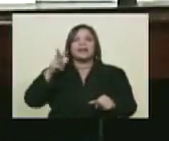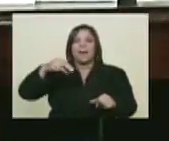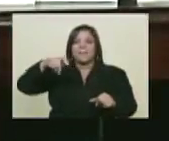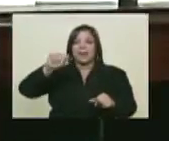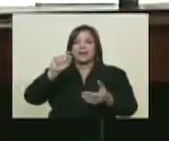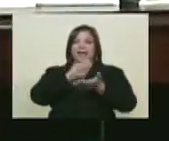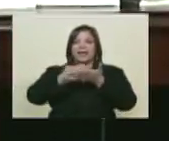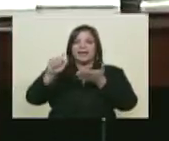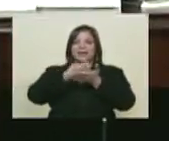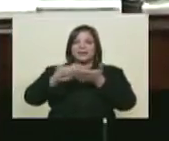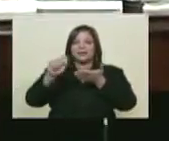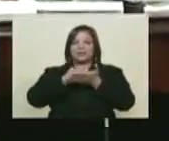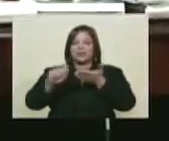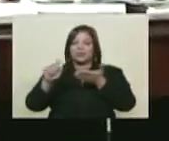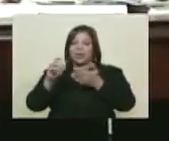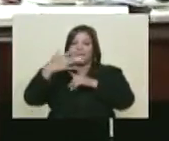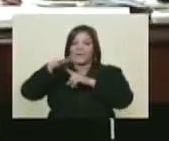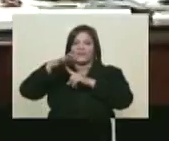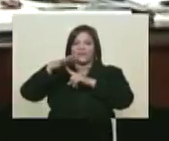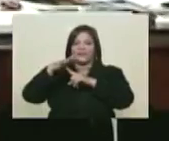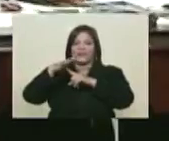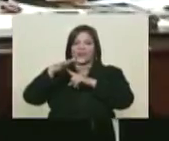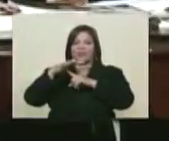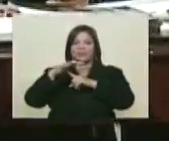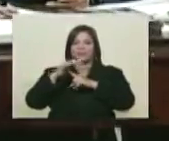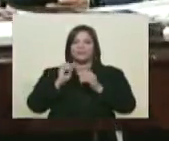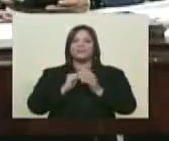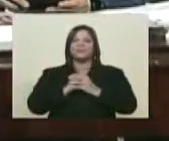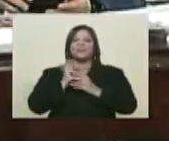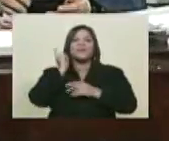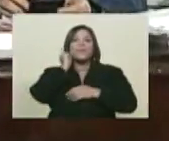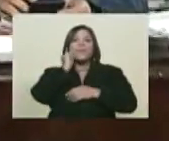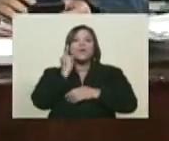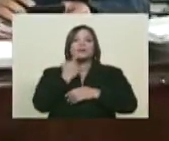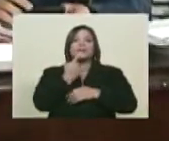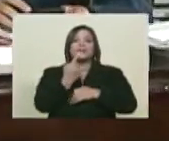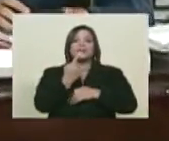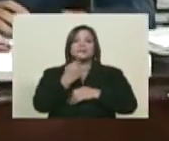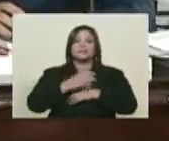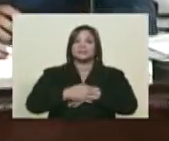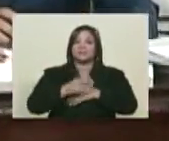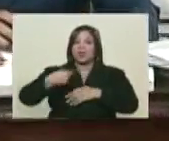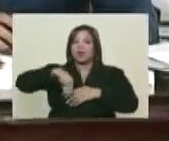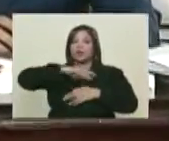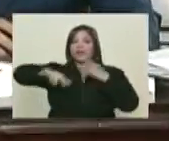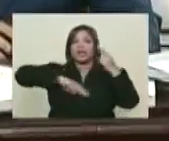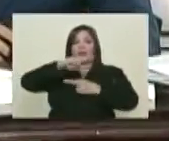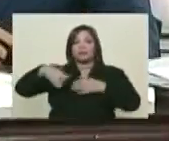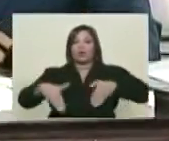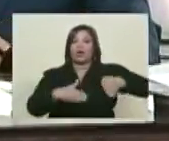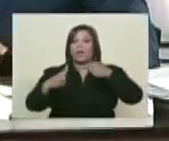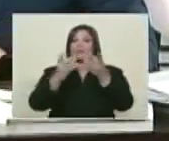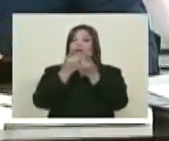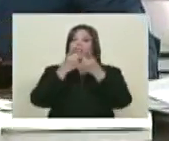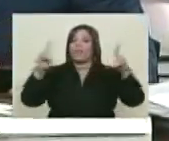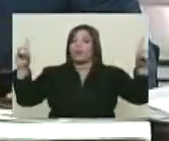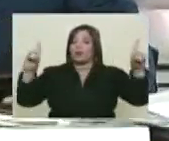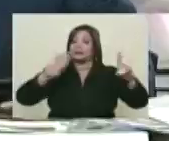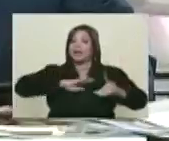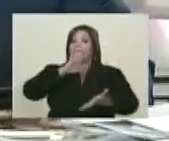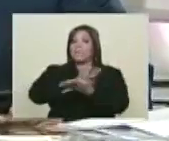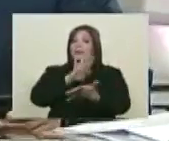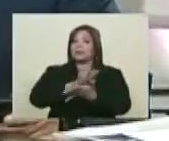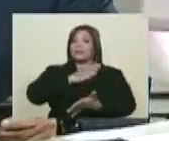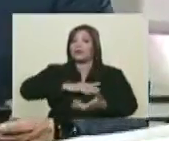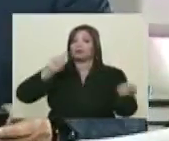la etiqueta Toma Nota Enfilben, dice lo siguiente. Nuestra revolución escogió el camino de la democracia, pacífico, con